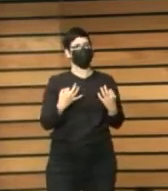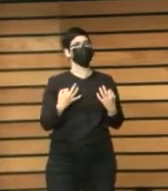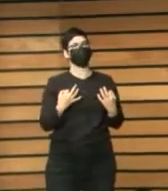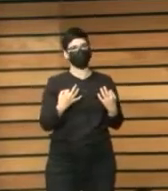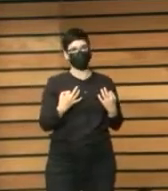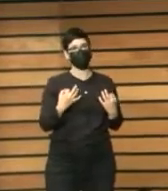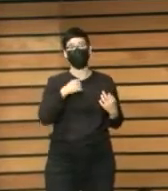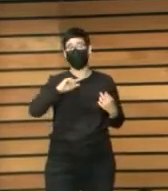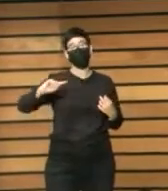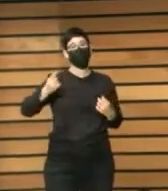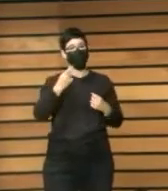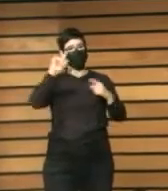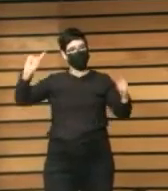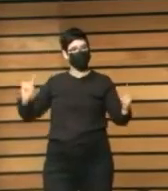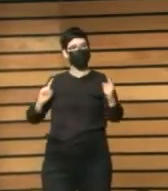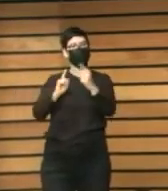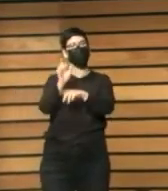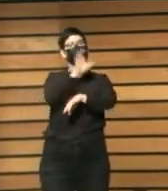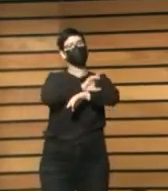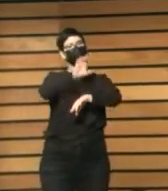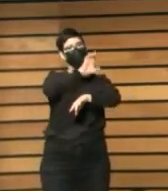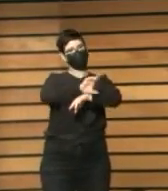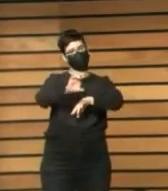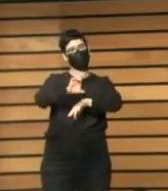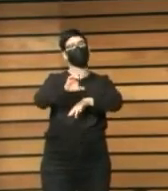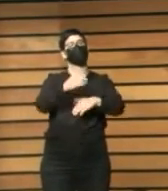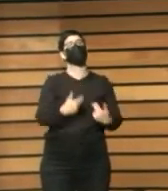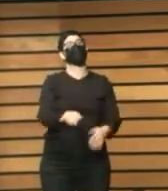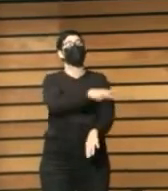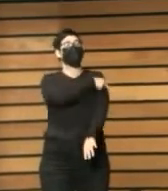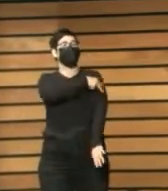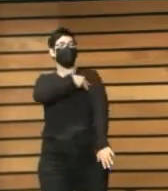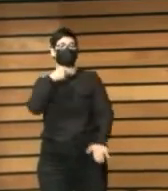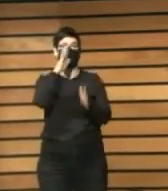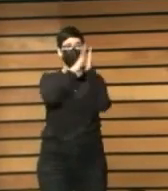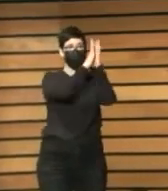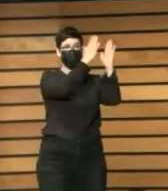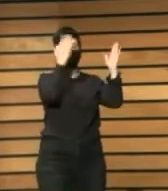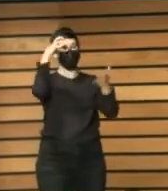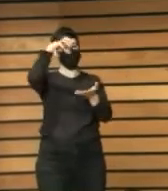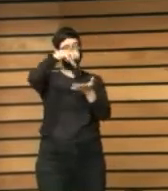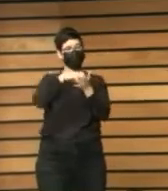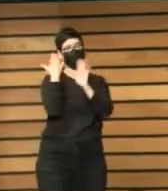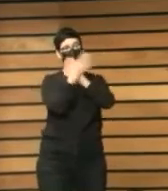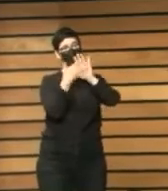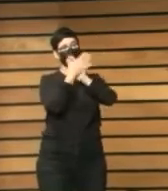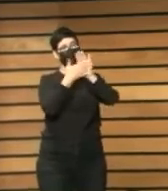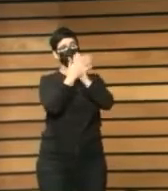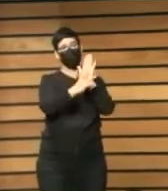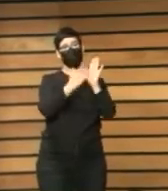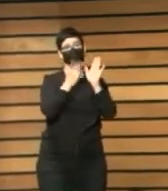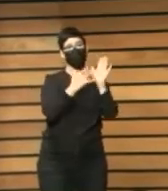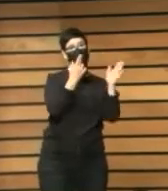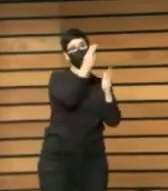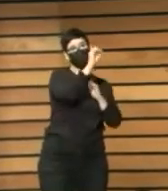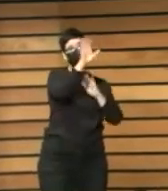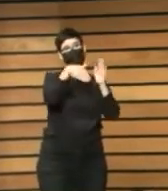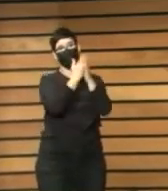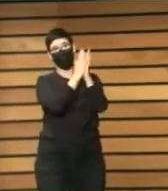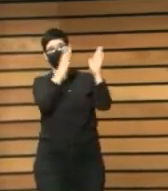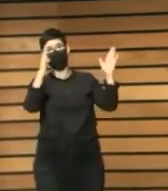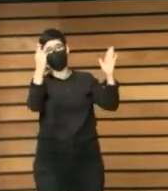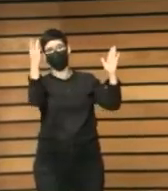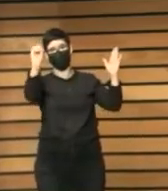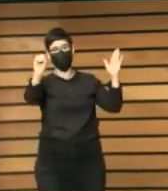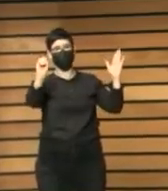consejera el consejal delegado de bibliotecas y hablarle de la Agenda 2030 que entonces todavía no era tan conocida